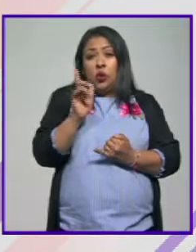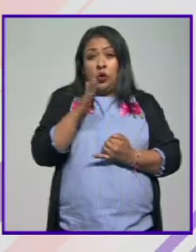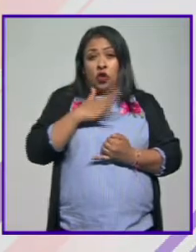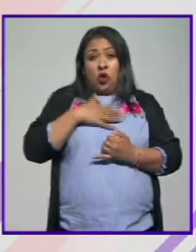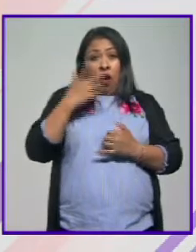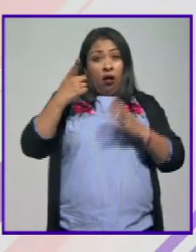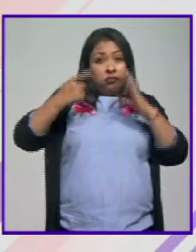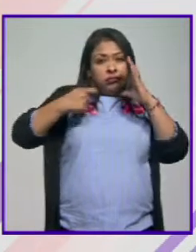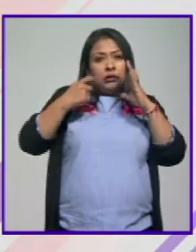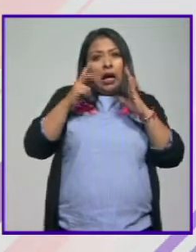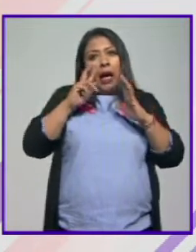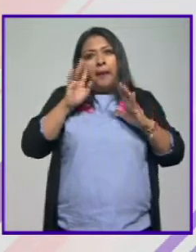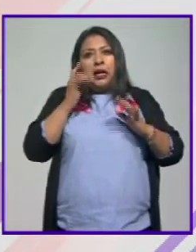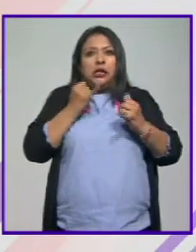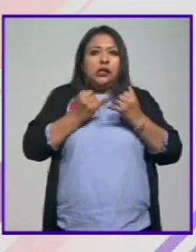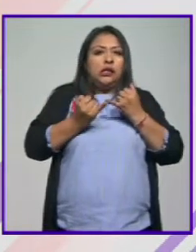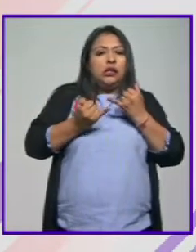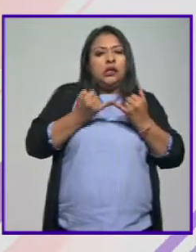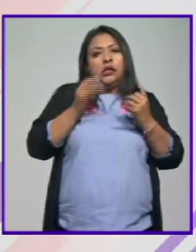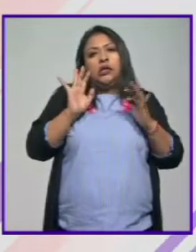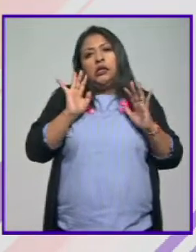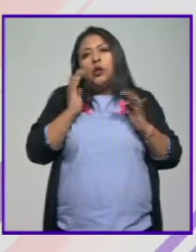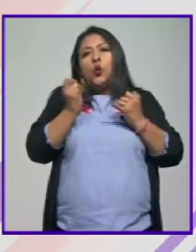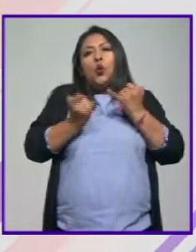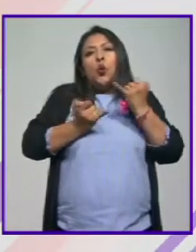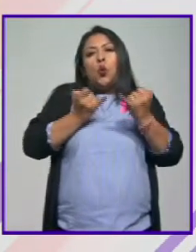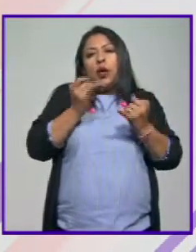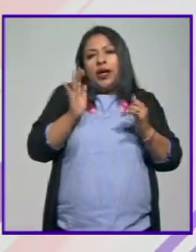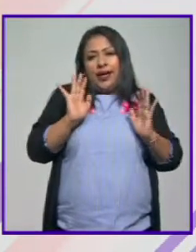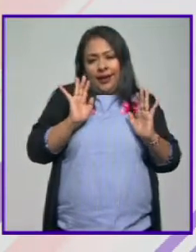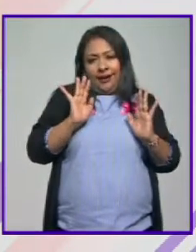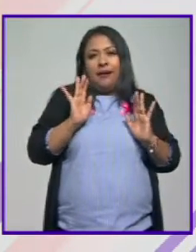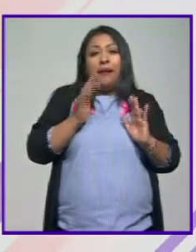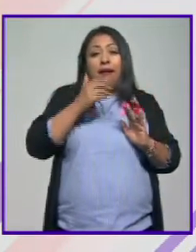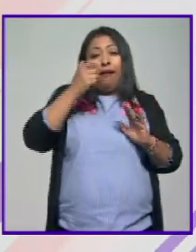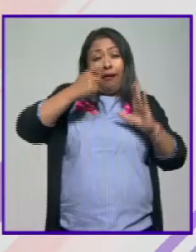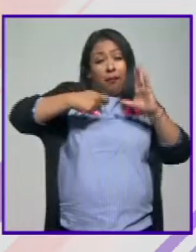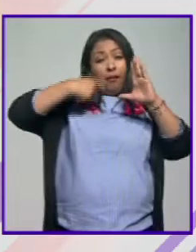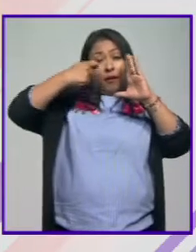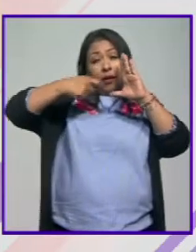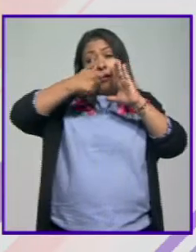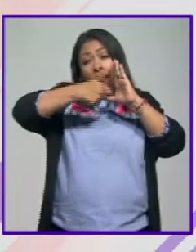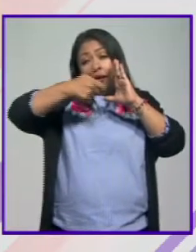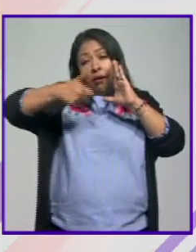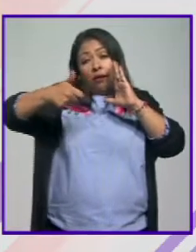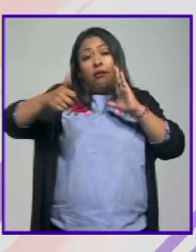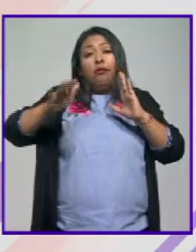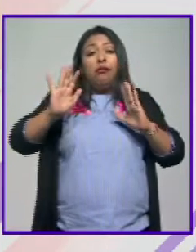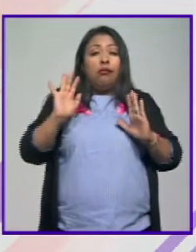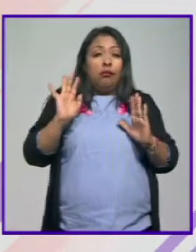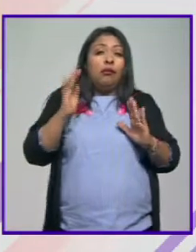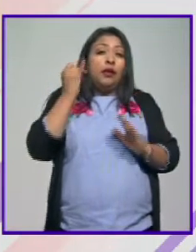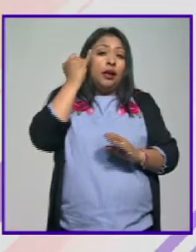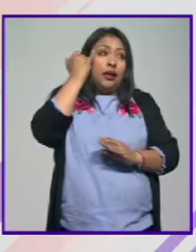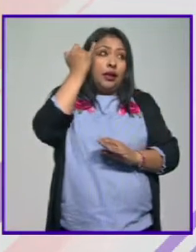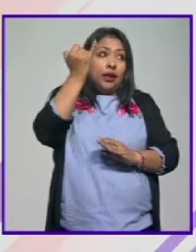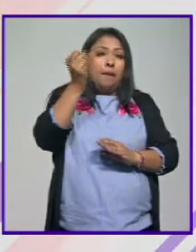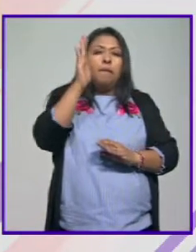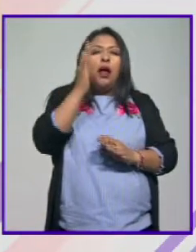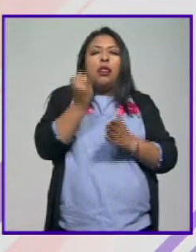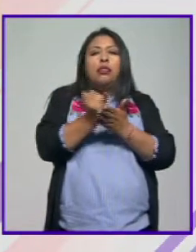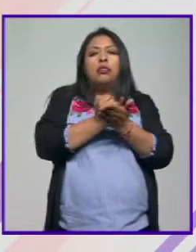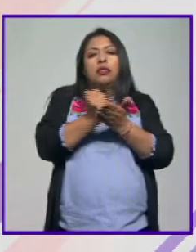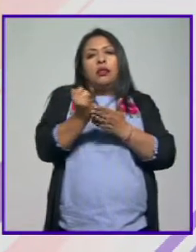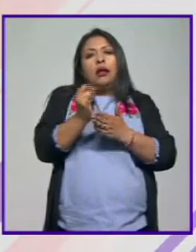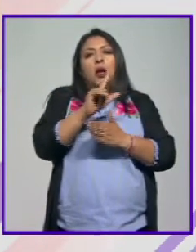es realizador pues se la juega ¿no? en todos sentidos ¿no? este en cada película entonces pues desde luego la idea es que esas apuestas